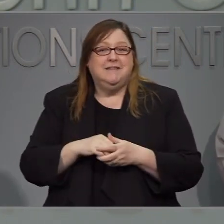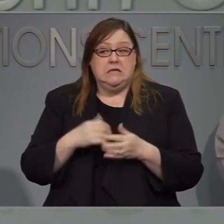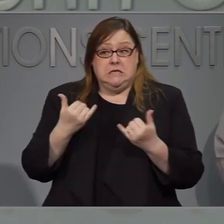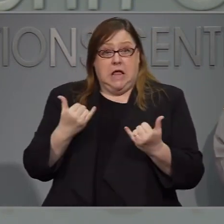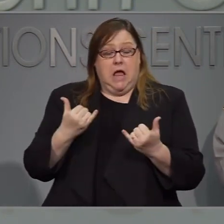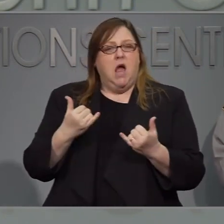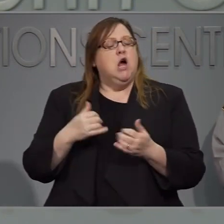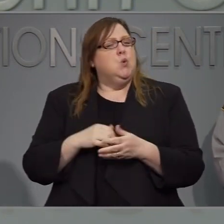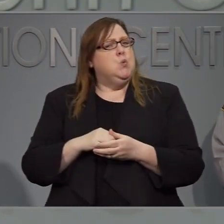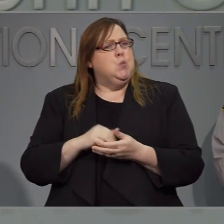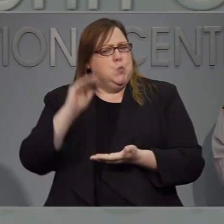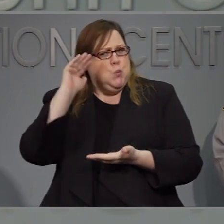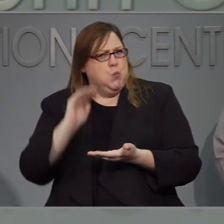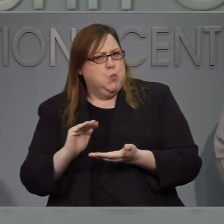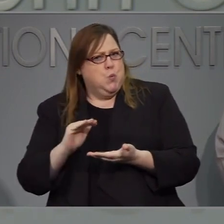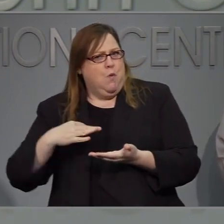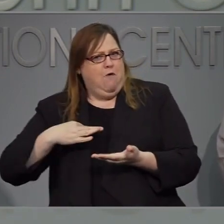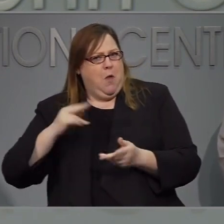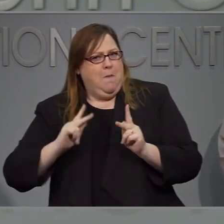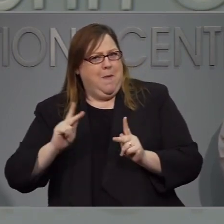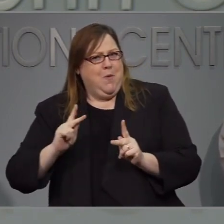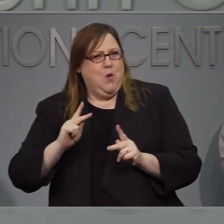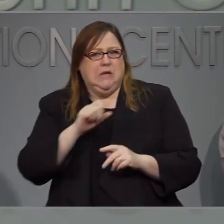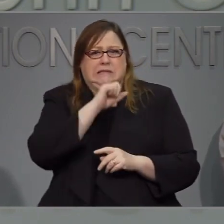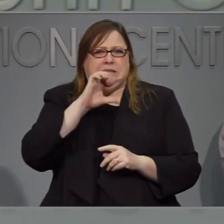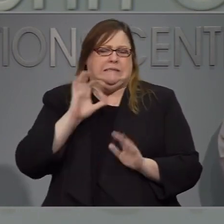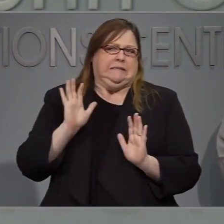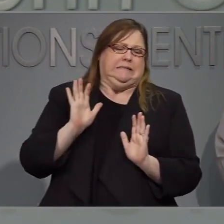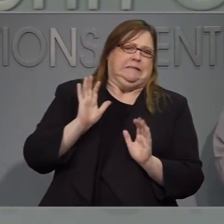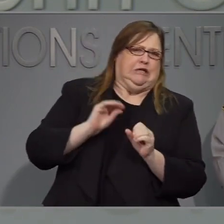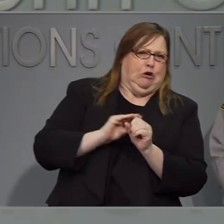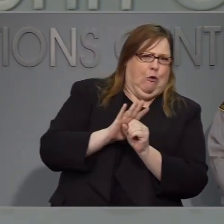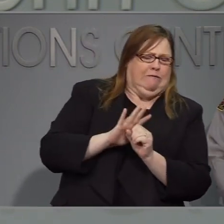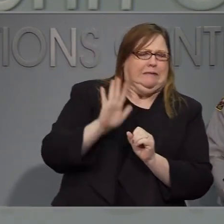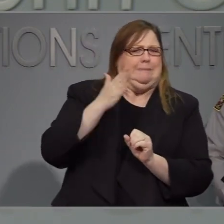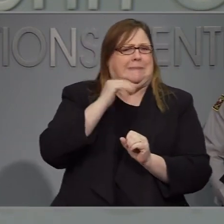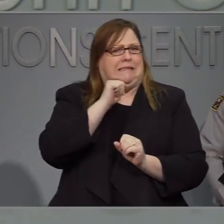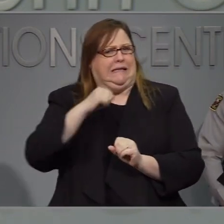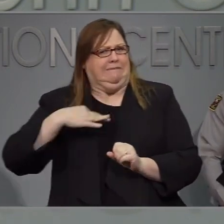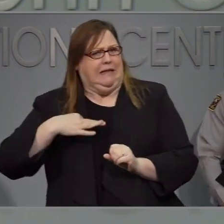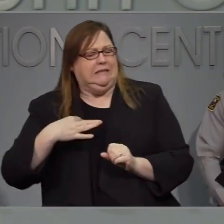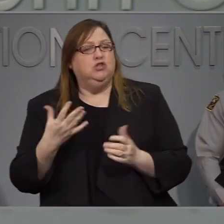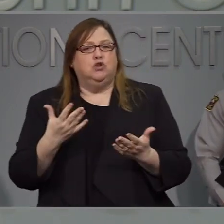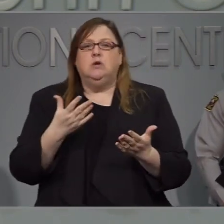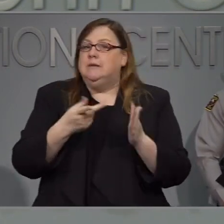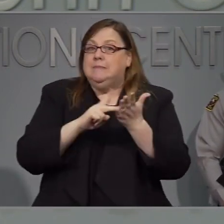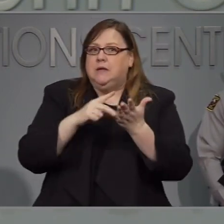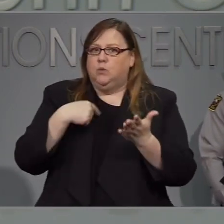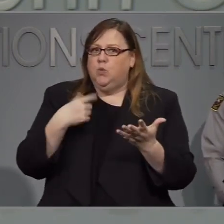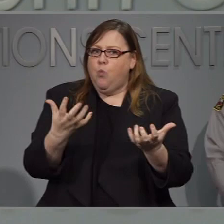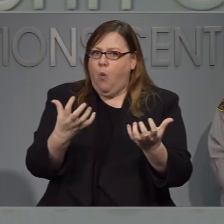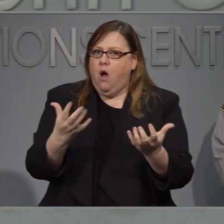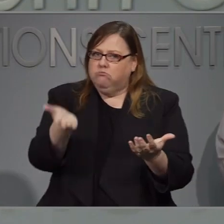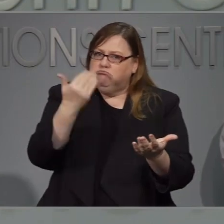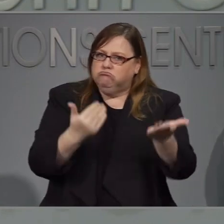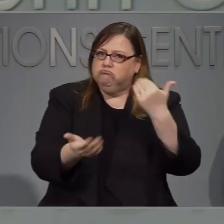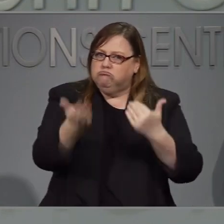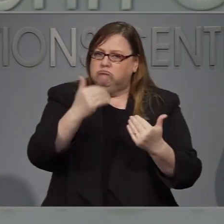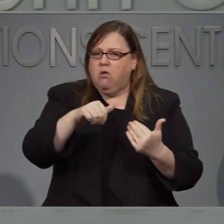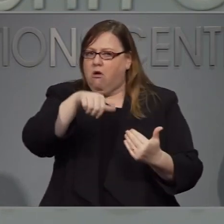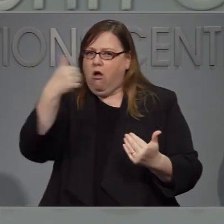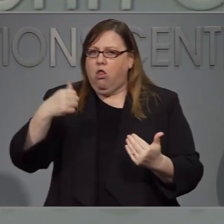ellos que quieren estar como voluntarios debido a la crisis de COVID por lo que le pedimos a a